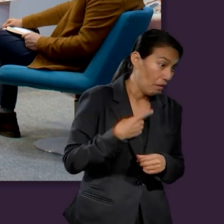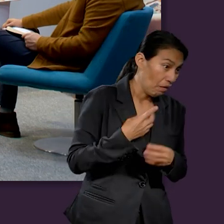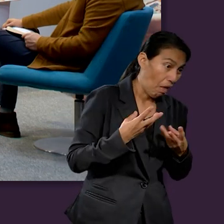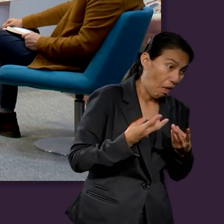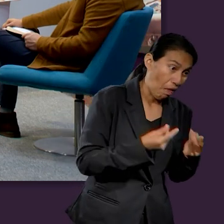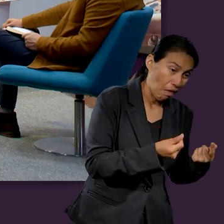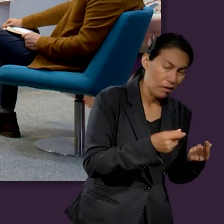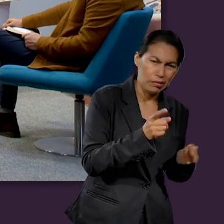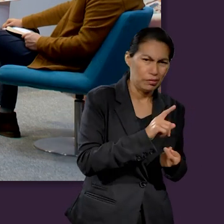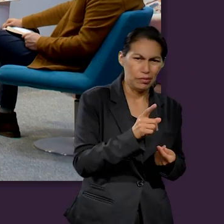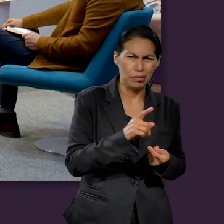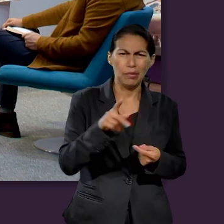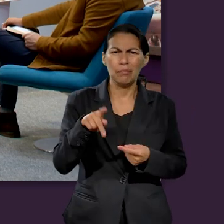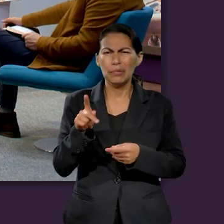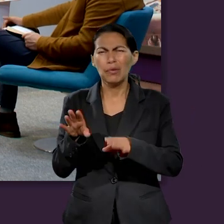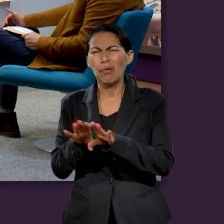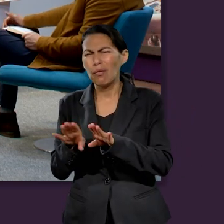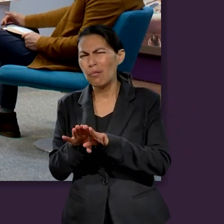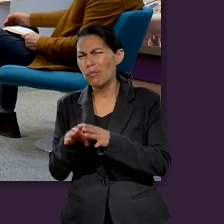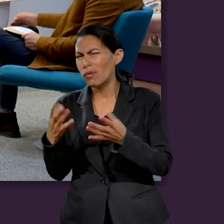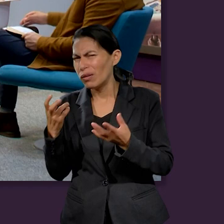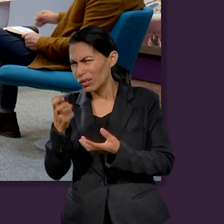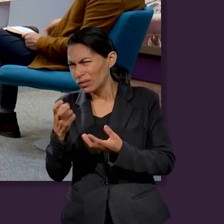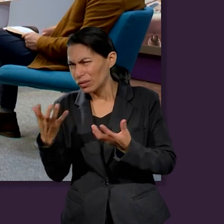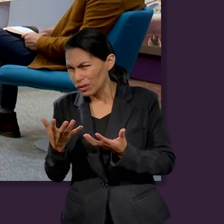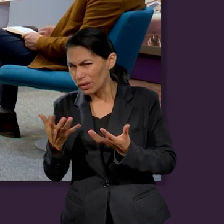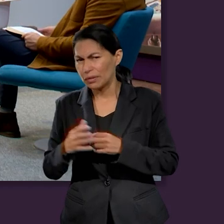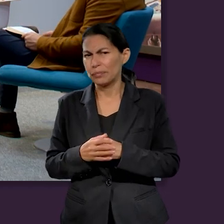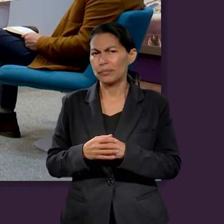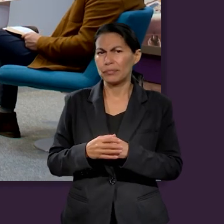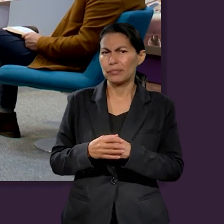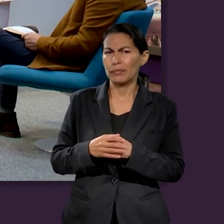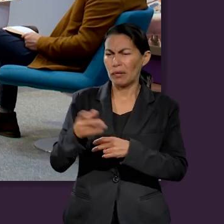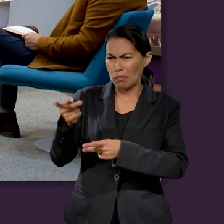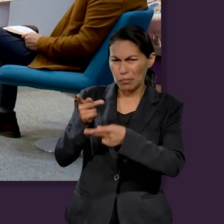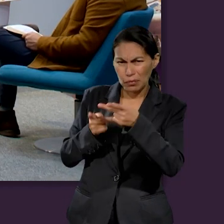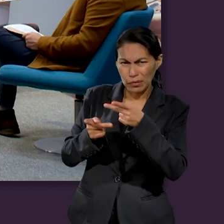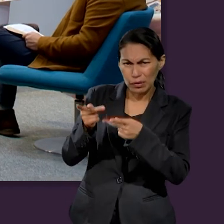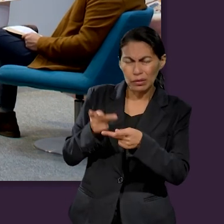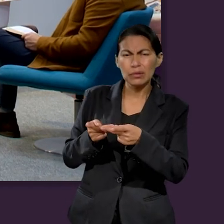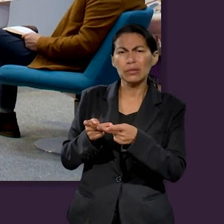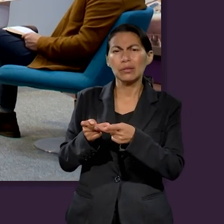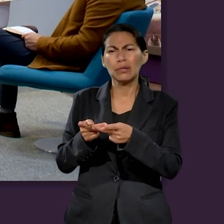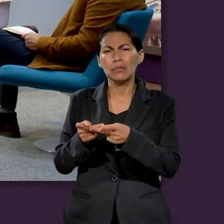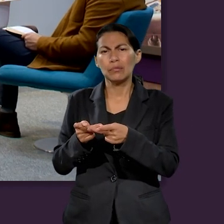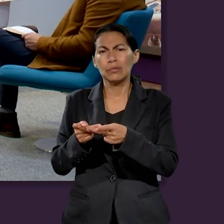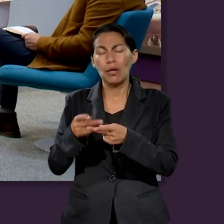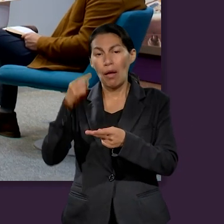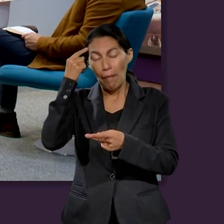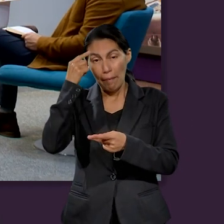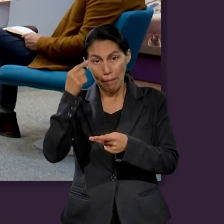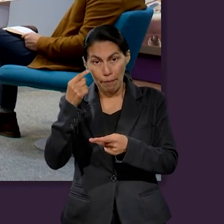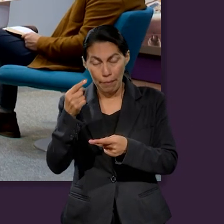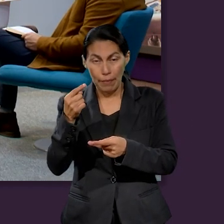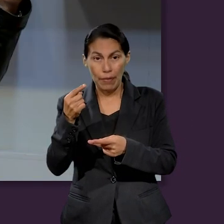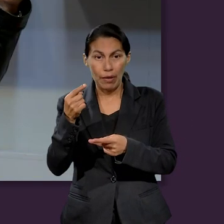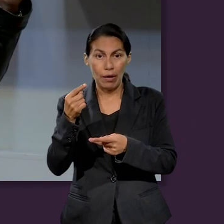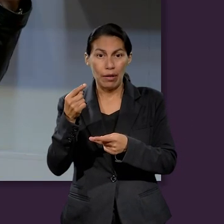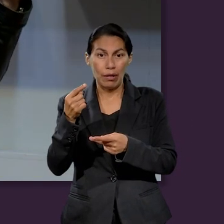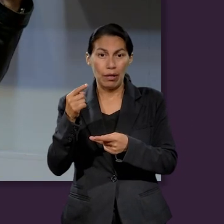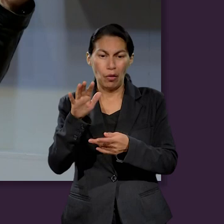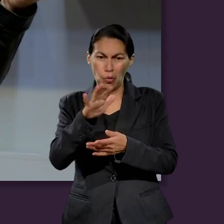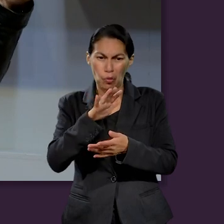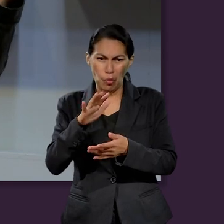hablando hace rato, sino, ¿cómo deberíamos manejar este asunto de los créditos, de los préstamos para